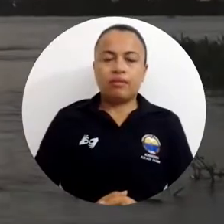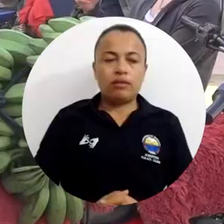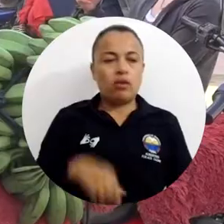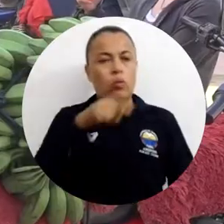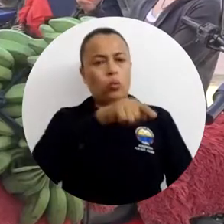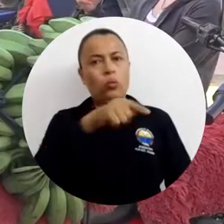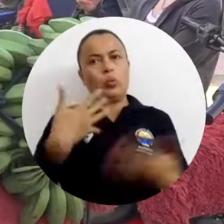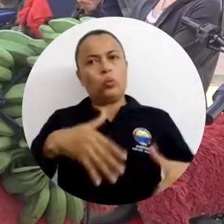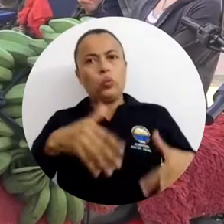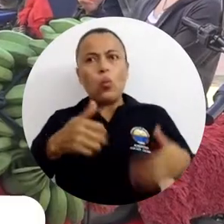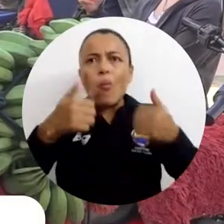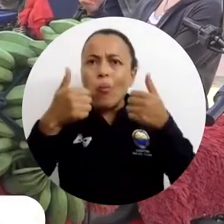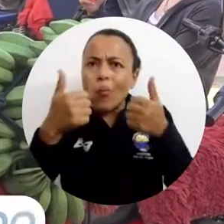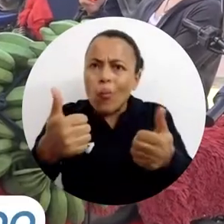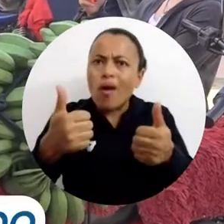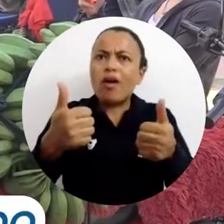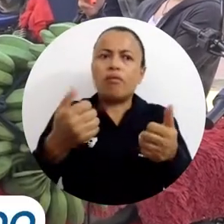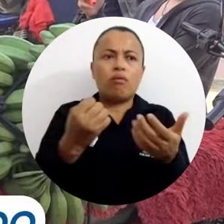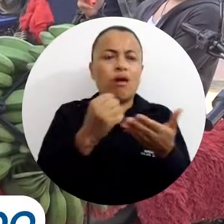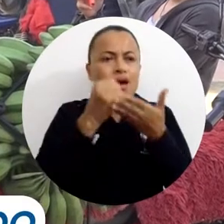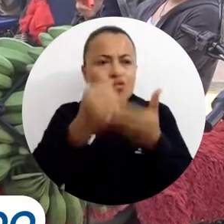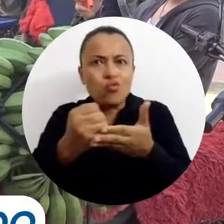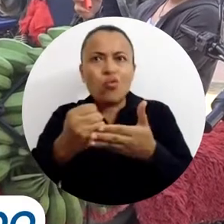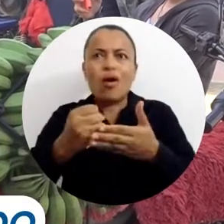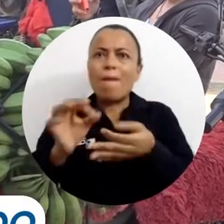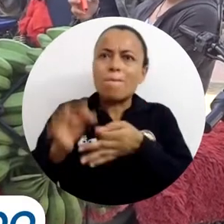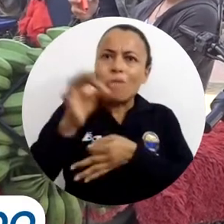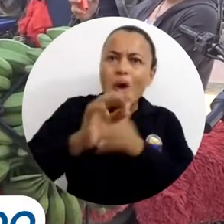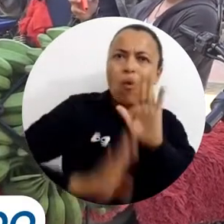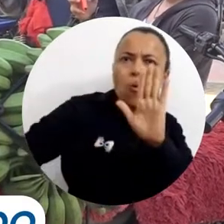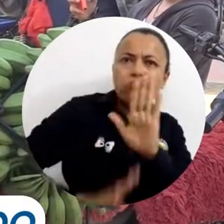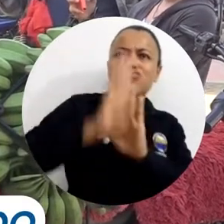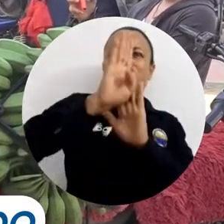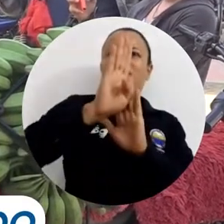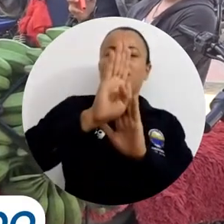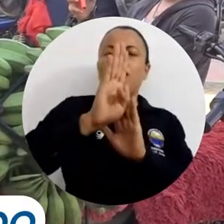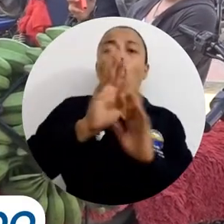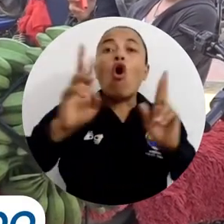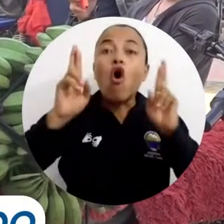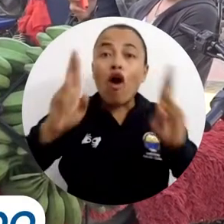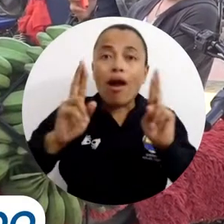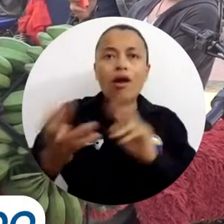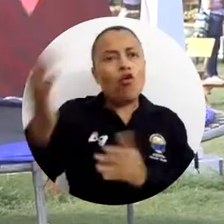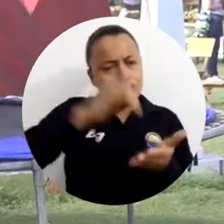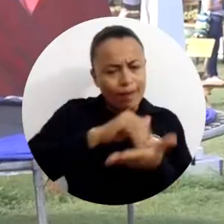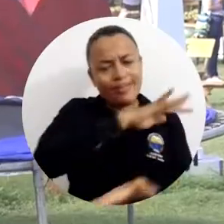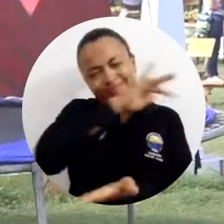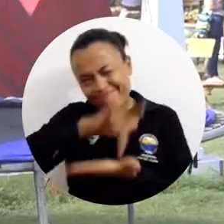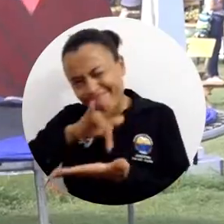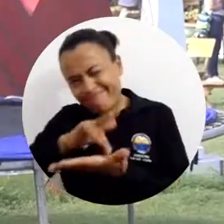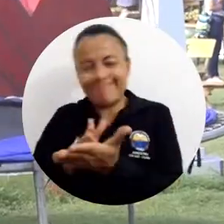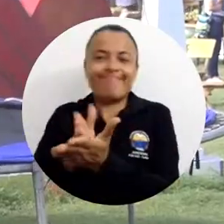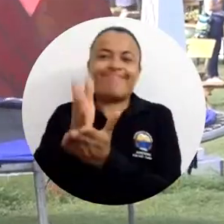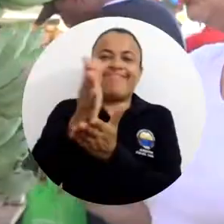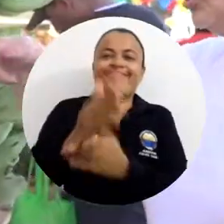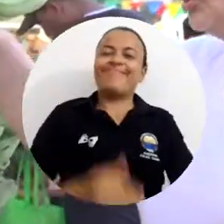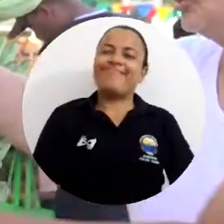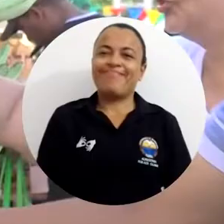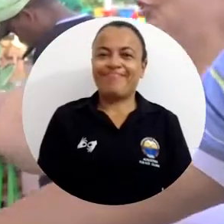Buenavista. Que se den estas cosas es muy bueno, eso es crecimiento para el pueblo.